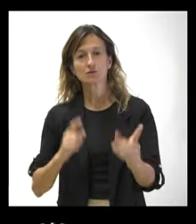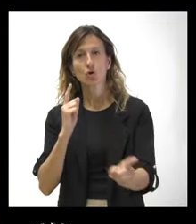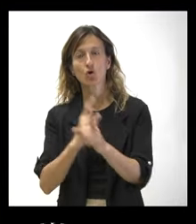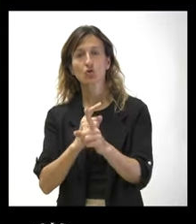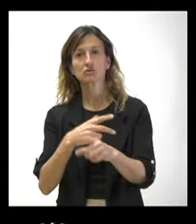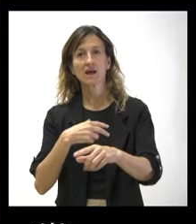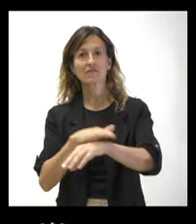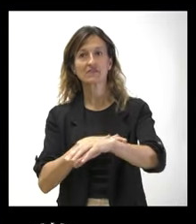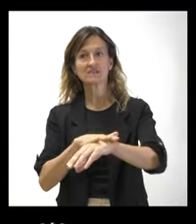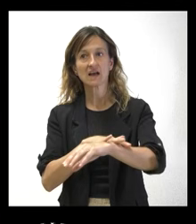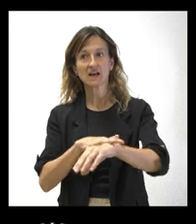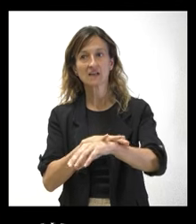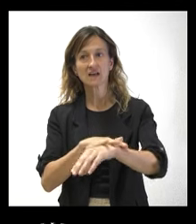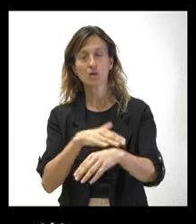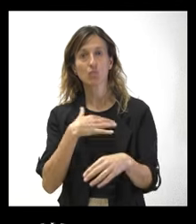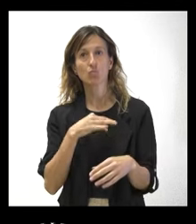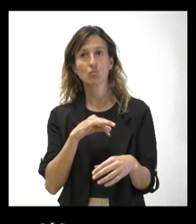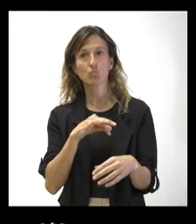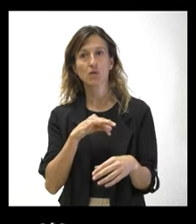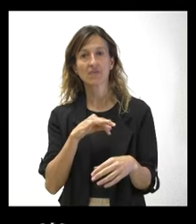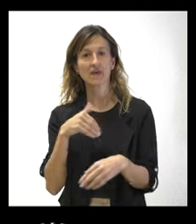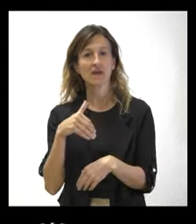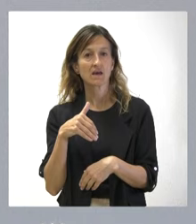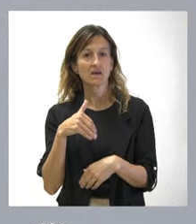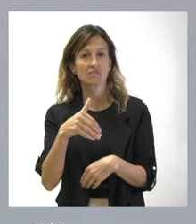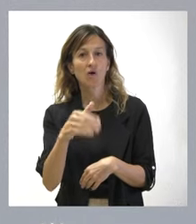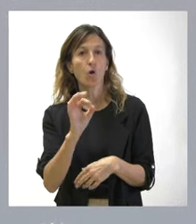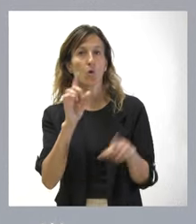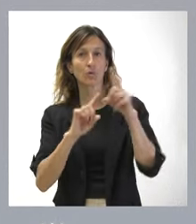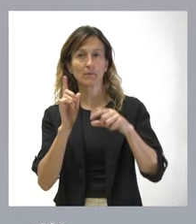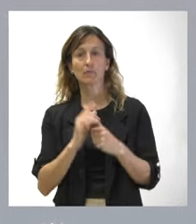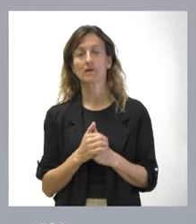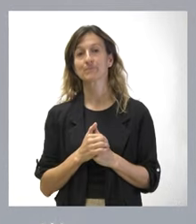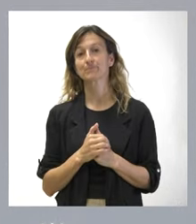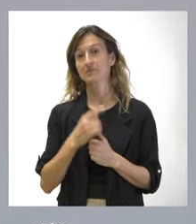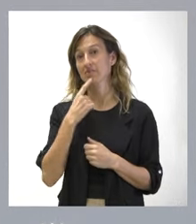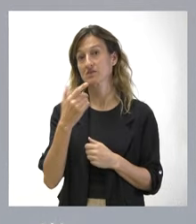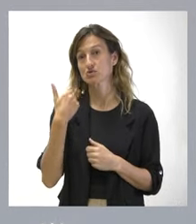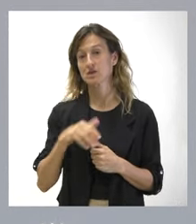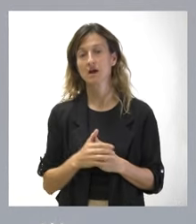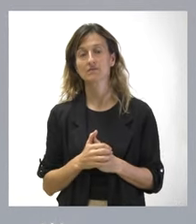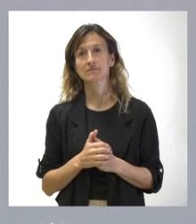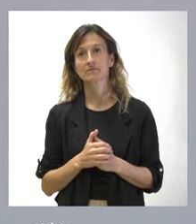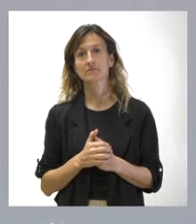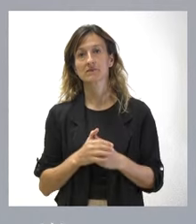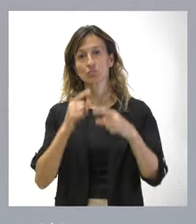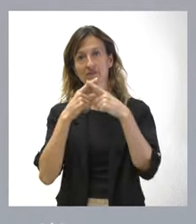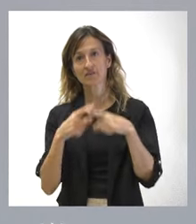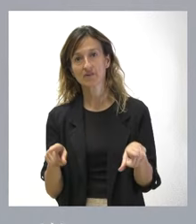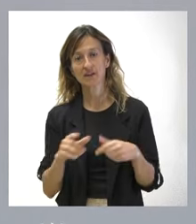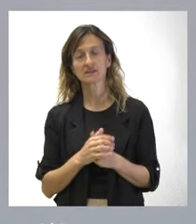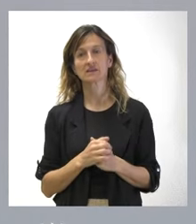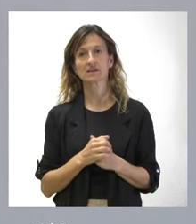piensan que puede tener algún recorrido o no les preocupa? Pues, como le digo, es muy diferente y hay un trecho entre el hecho